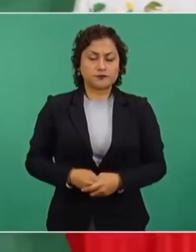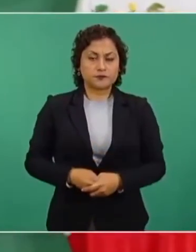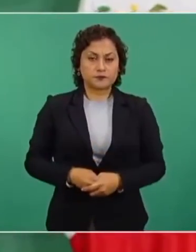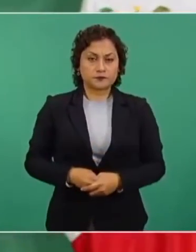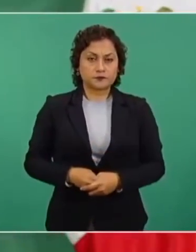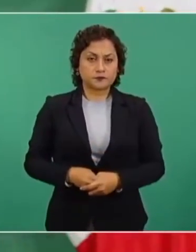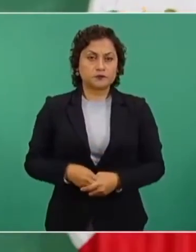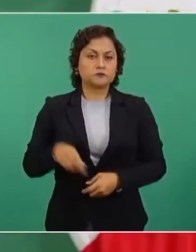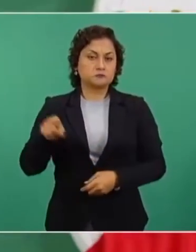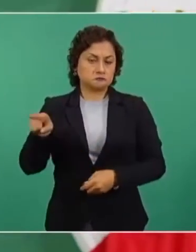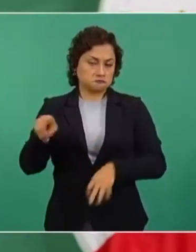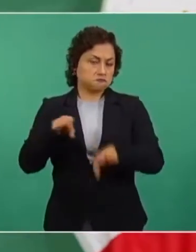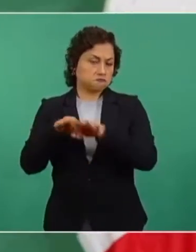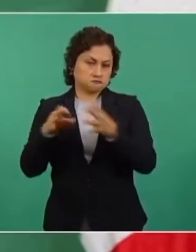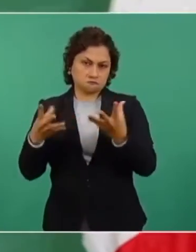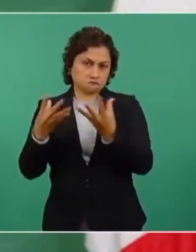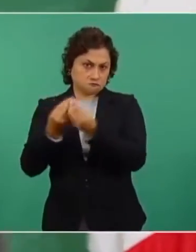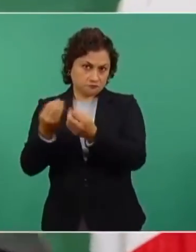TVT.